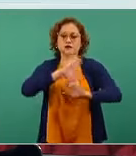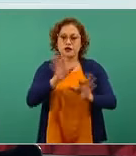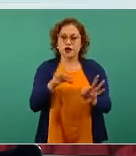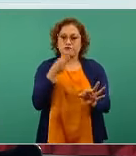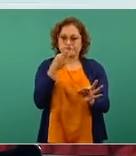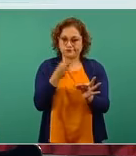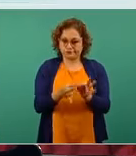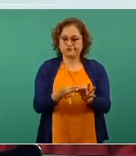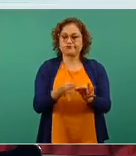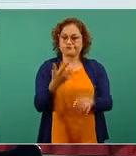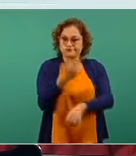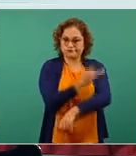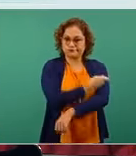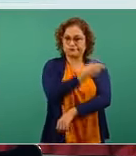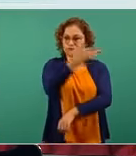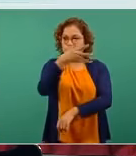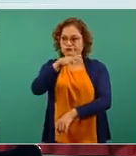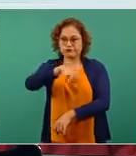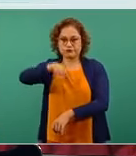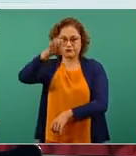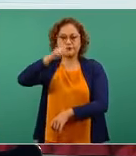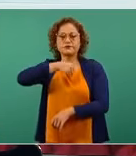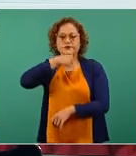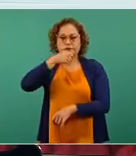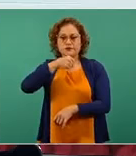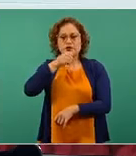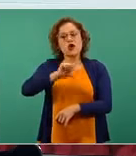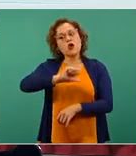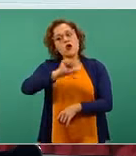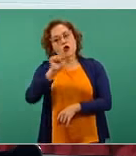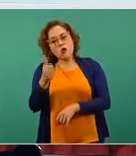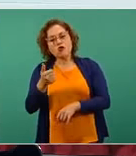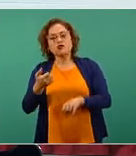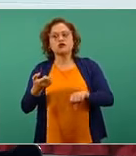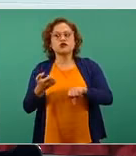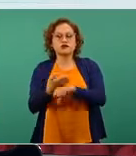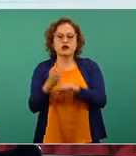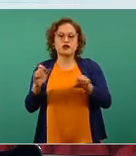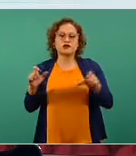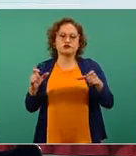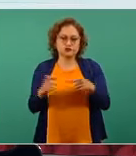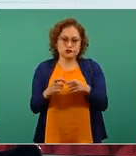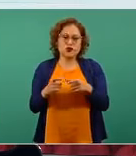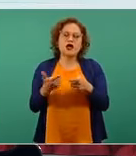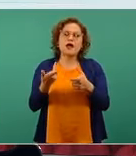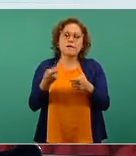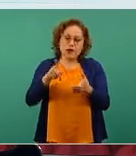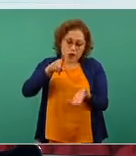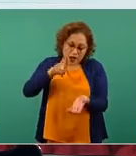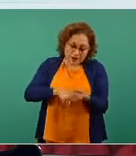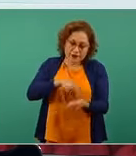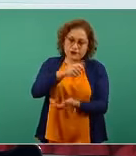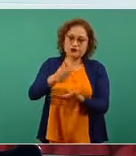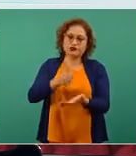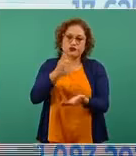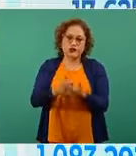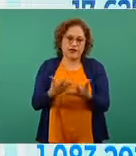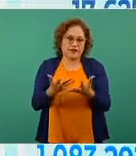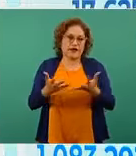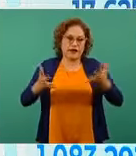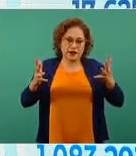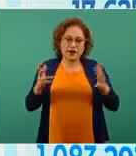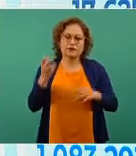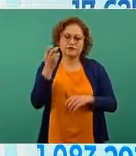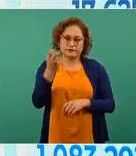mayor tamaño que no son necesariamente capitales. Y eso nos dio un avance muy grande. Esta semana, como